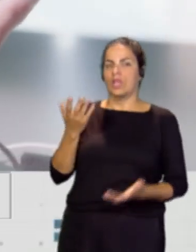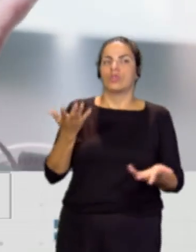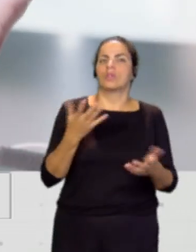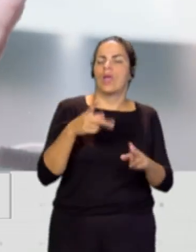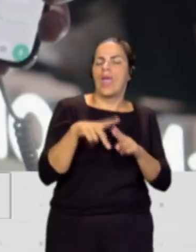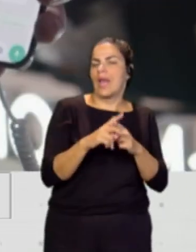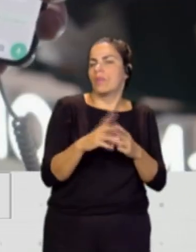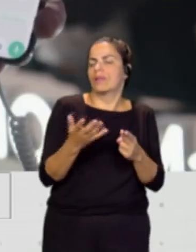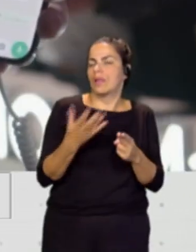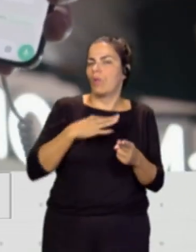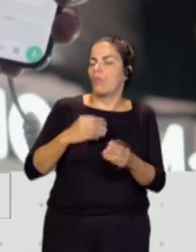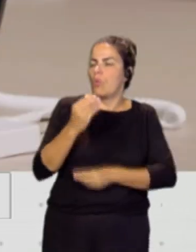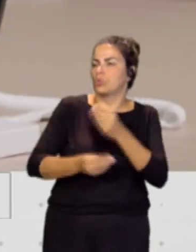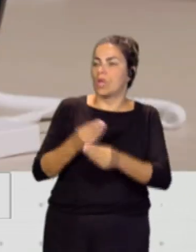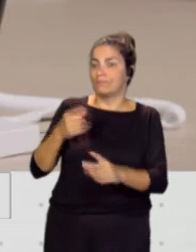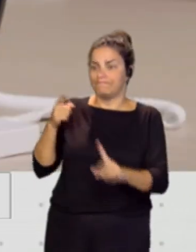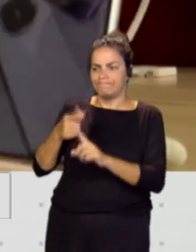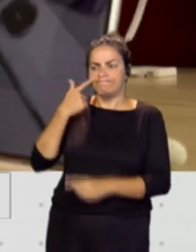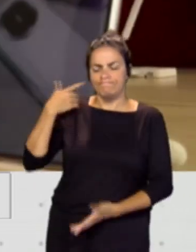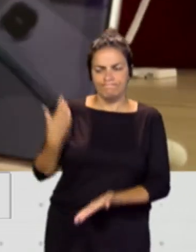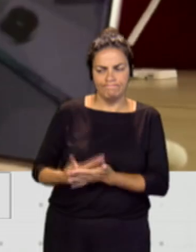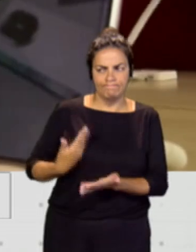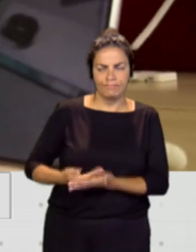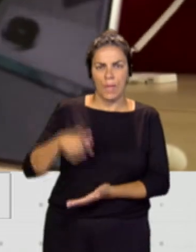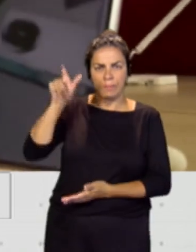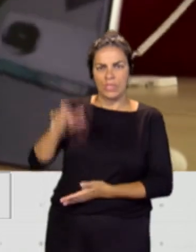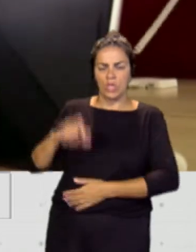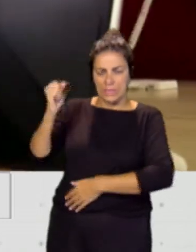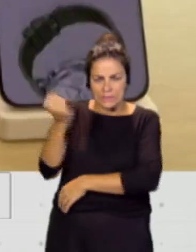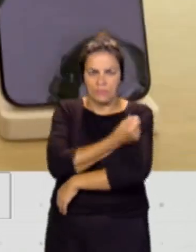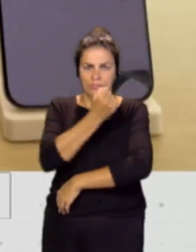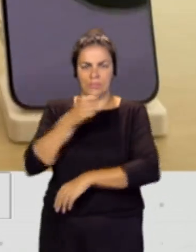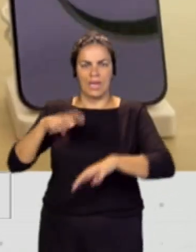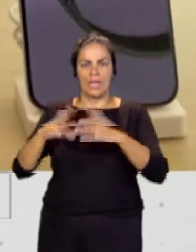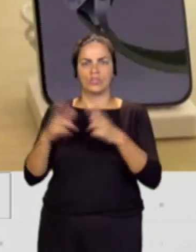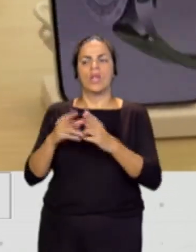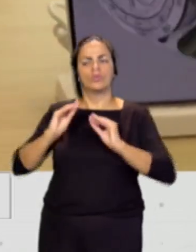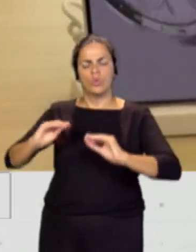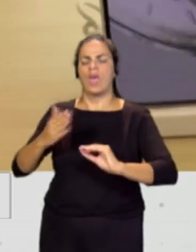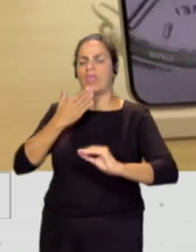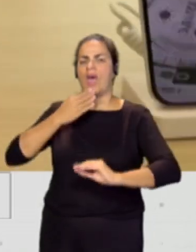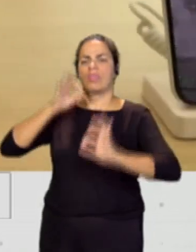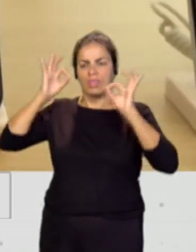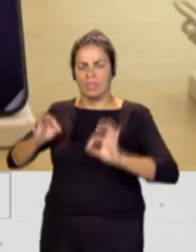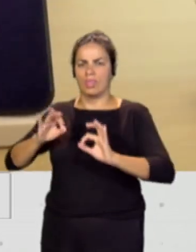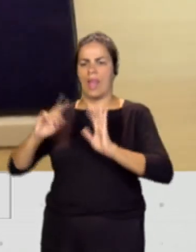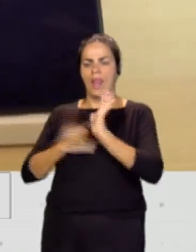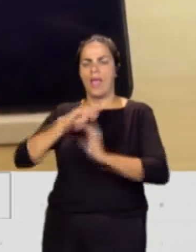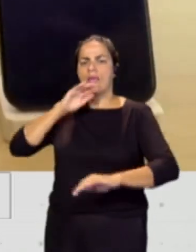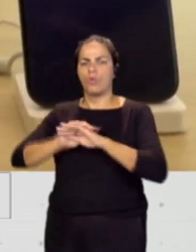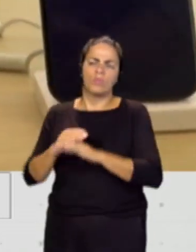poner en marcha para verificar que la persona que se está registrando en esa red social tiene la edad fijada que corresponde con la ley?